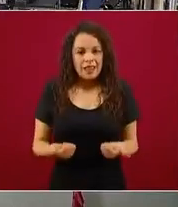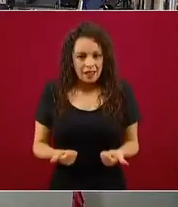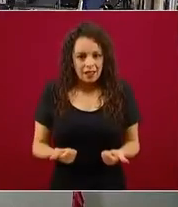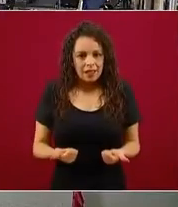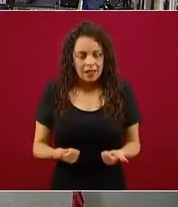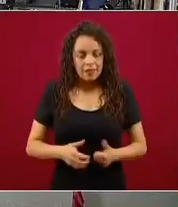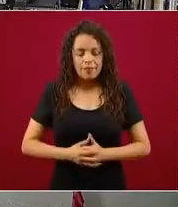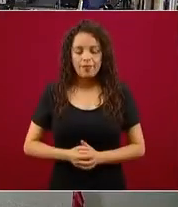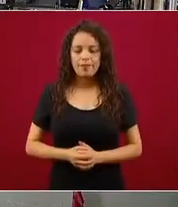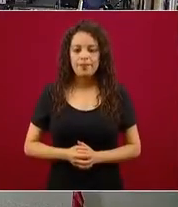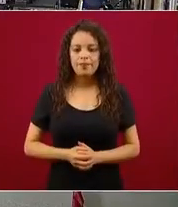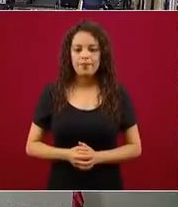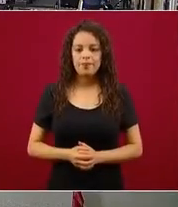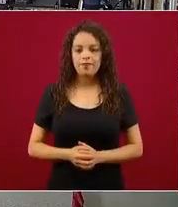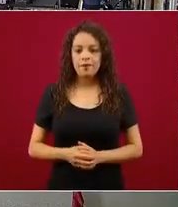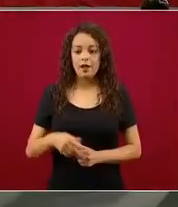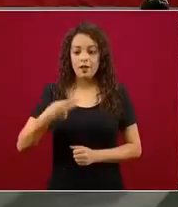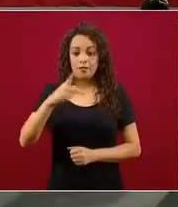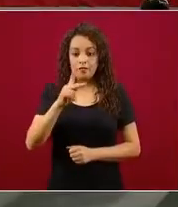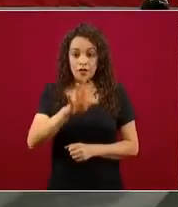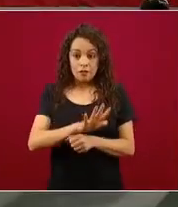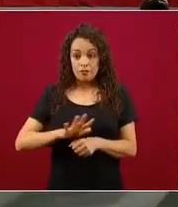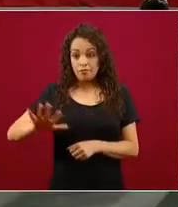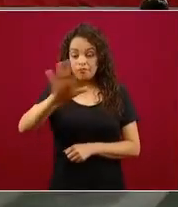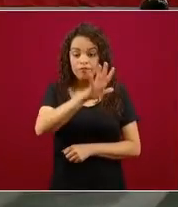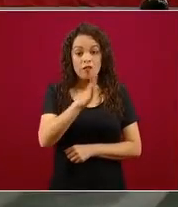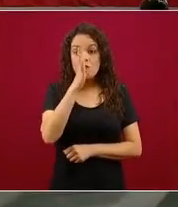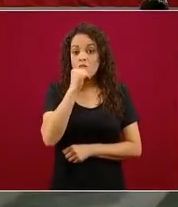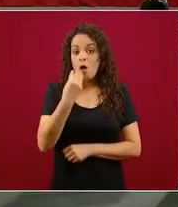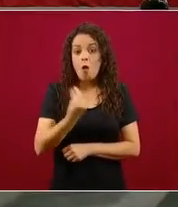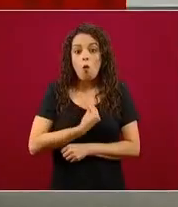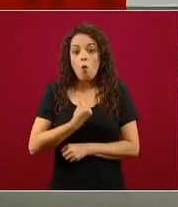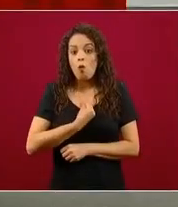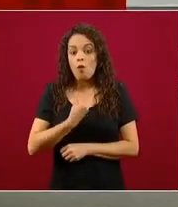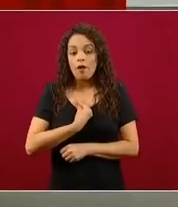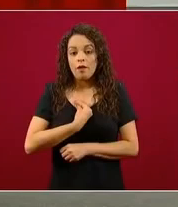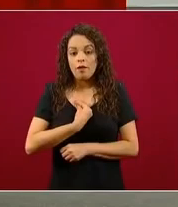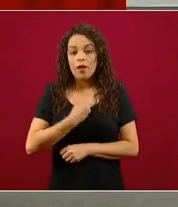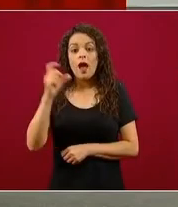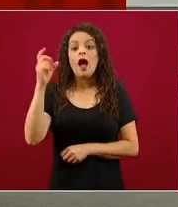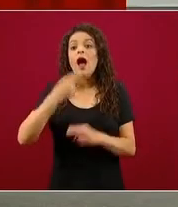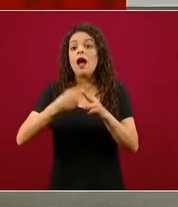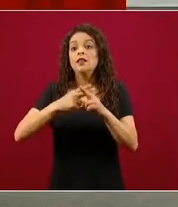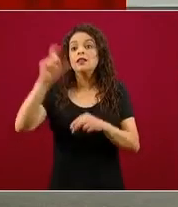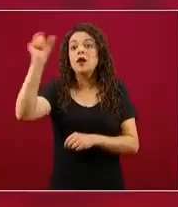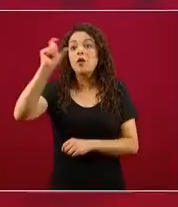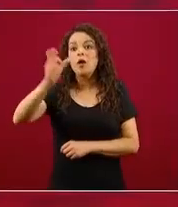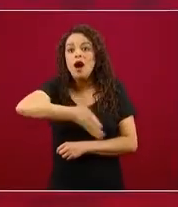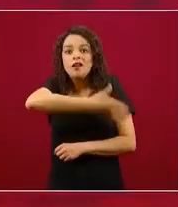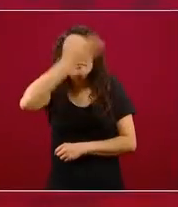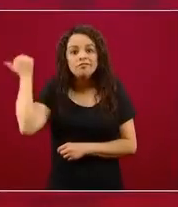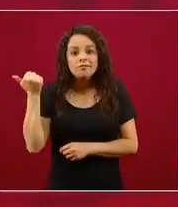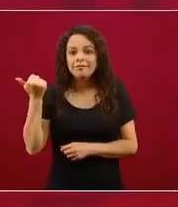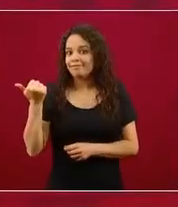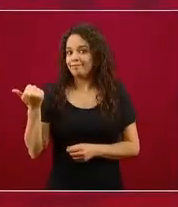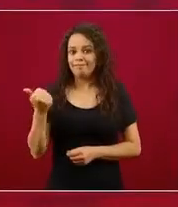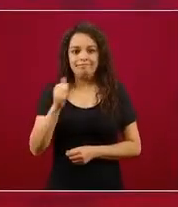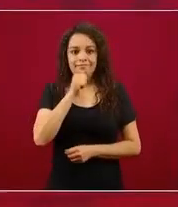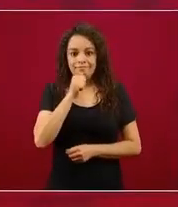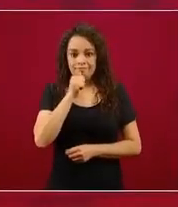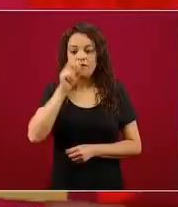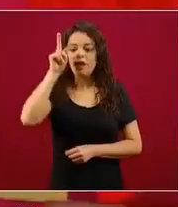La sociedad no puede aguantar indefinidamente en este estado, lo hemos dicho aquí muchas veces, no puede, lo sabemos, lo sabíamos desde el inicio.